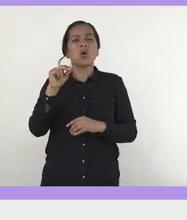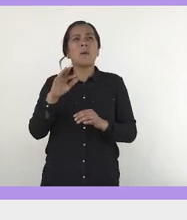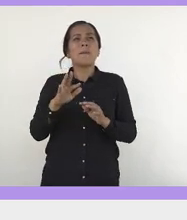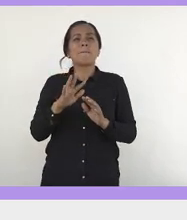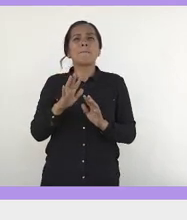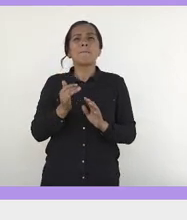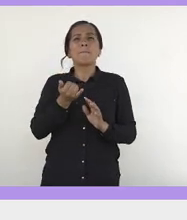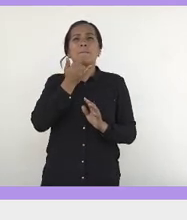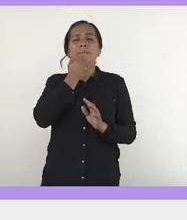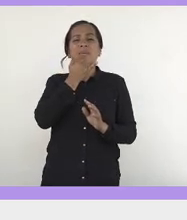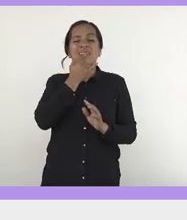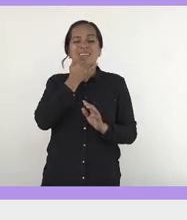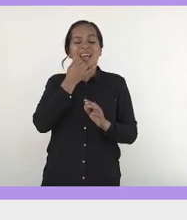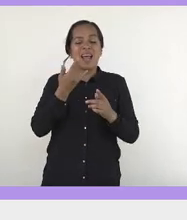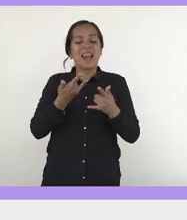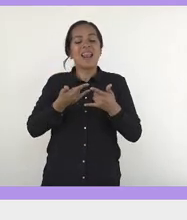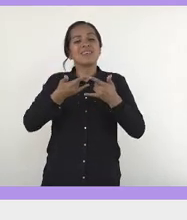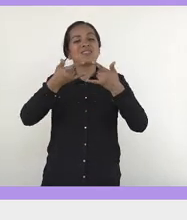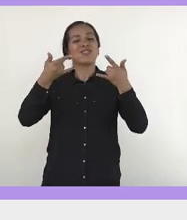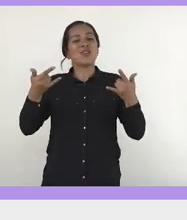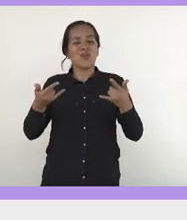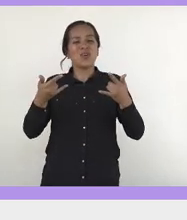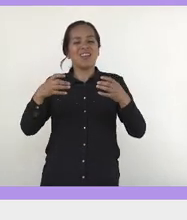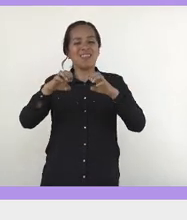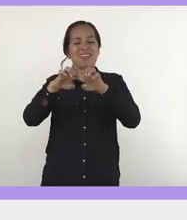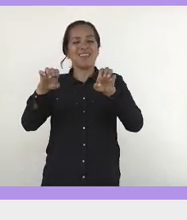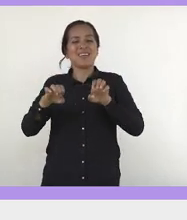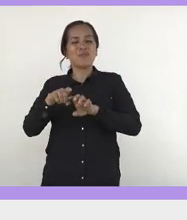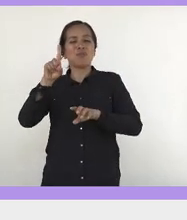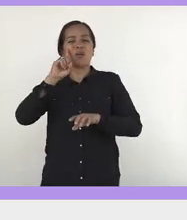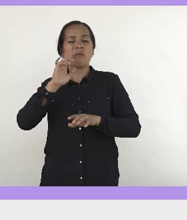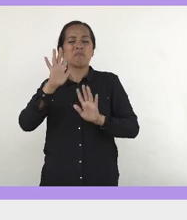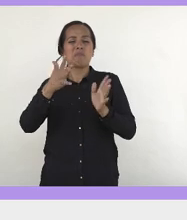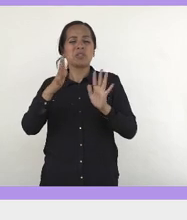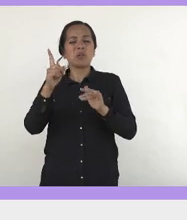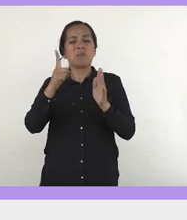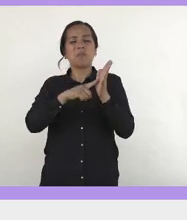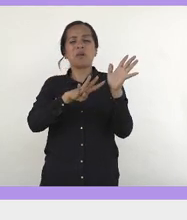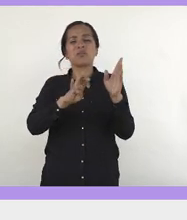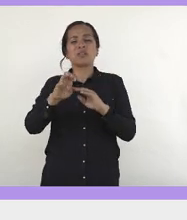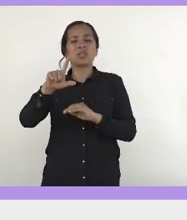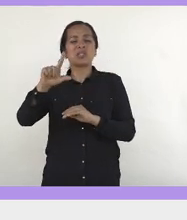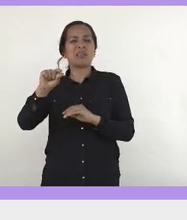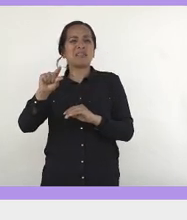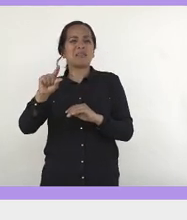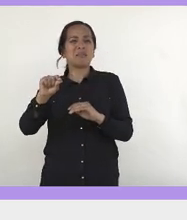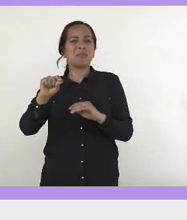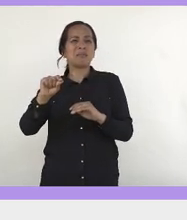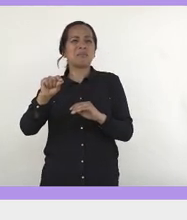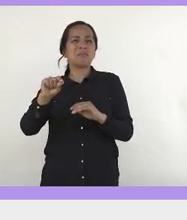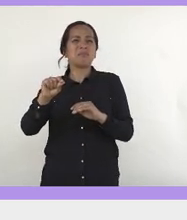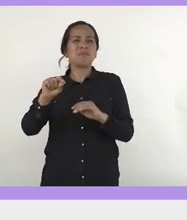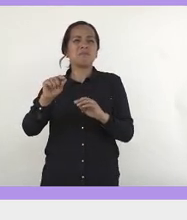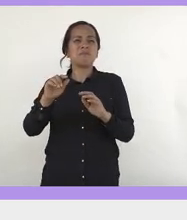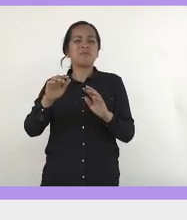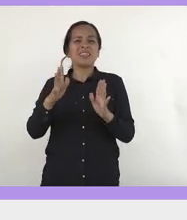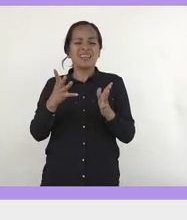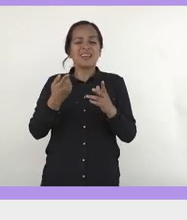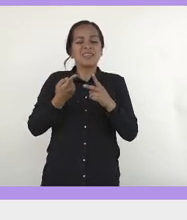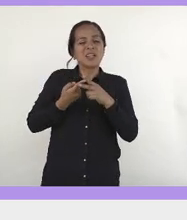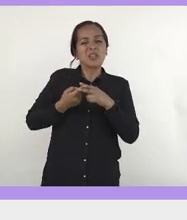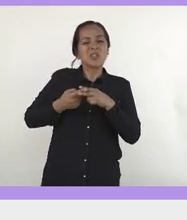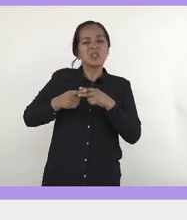de la selección femenil, por ahí de los 70, que empezó como a formar esta